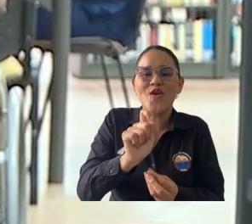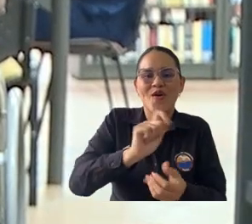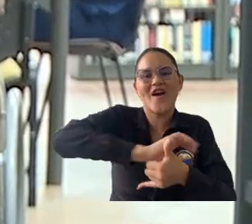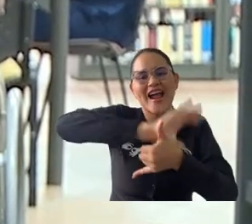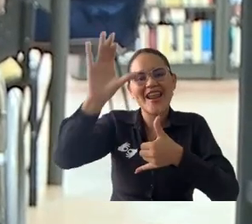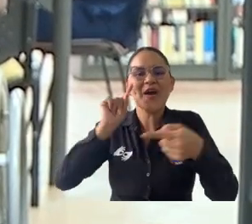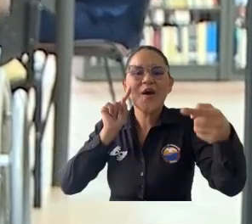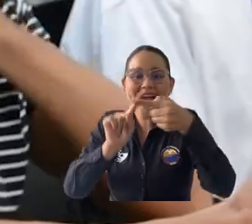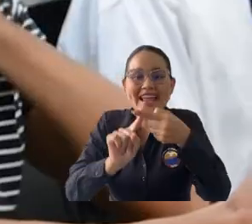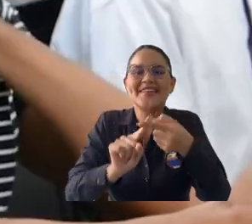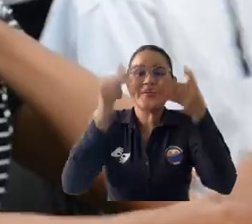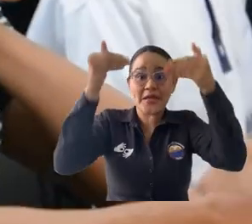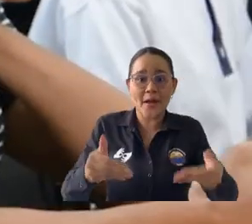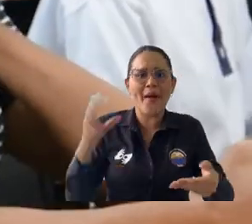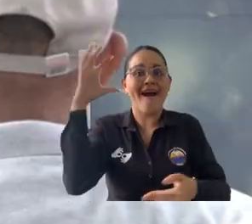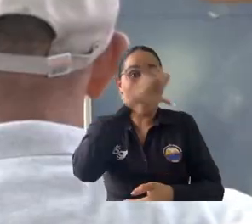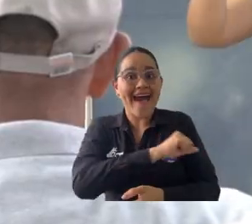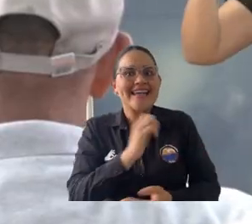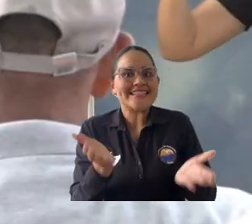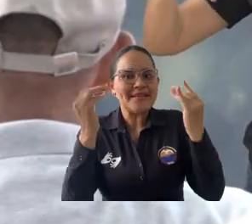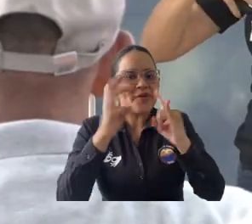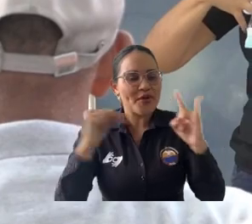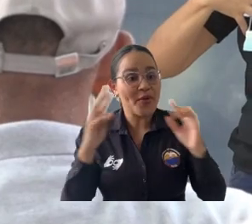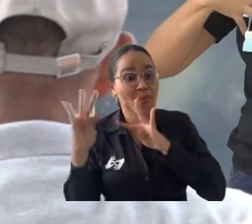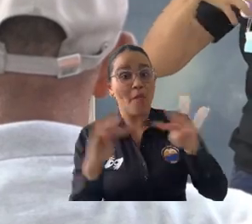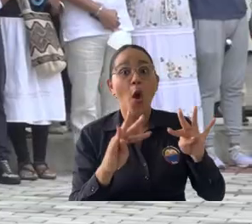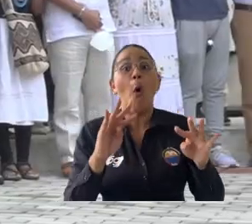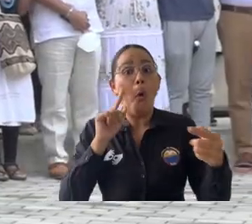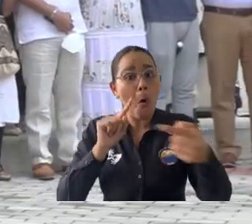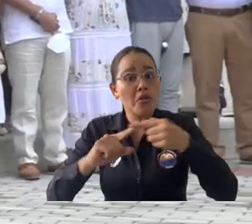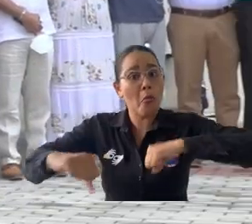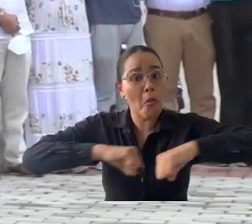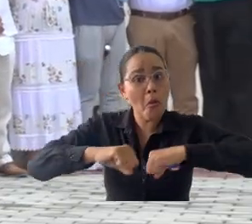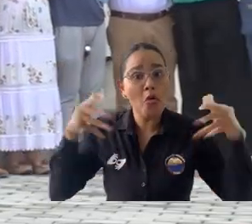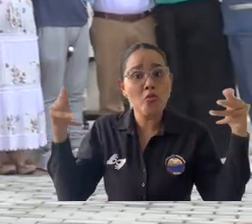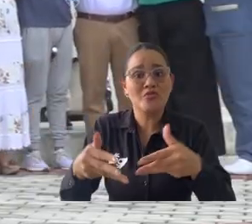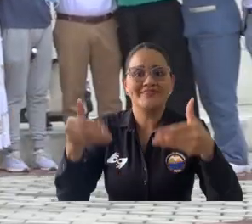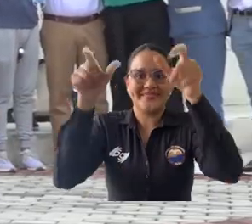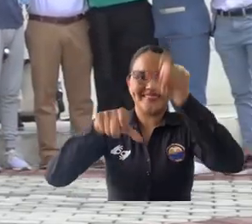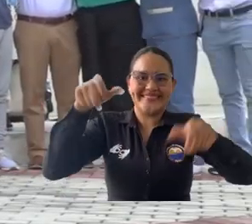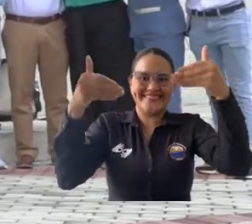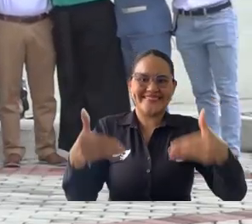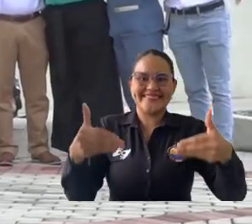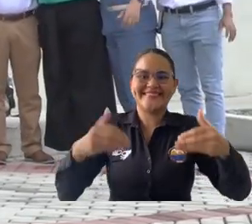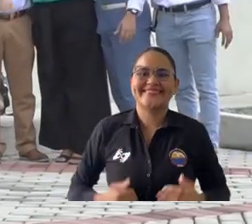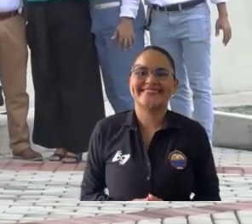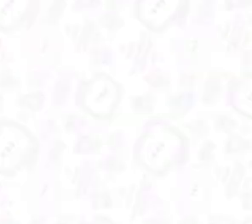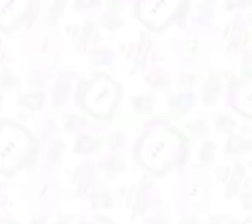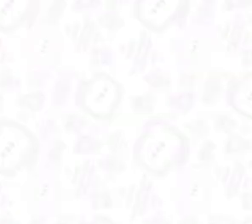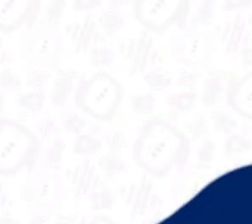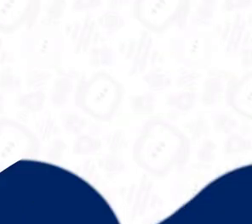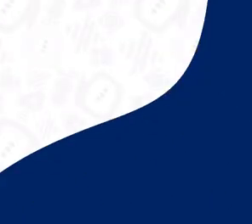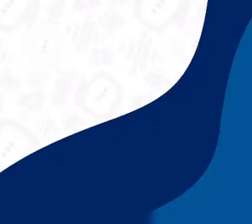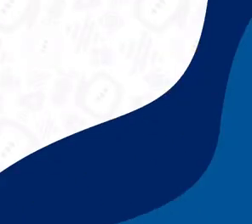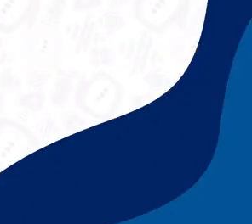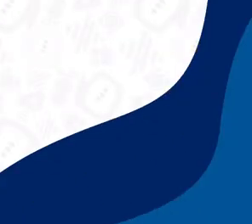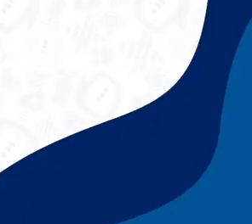Discapacidad, un rol que la ratifica como ejemplo nacional en la implementación de políticas en beneficio de esta población.